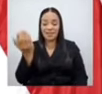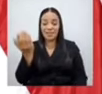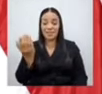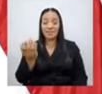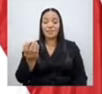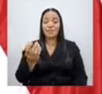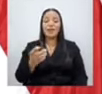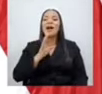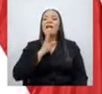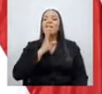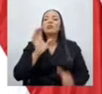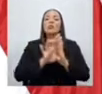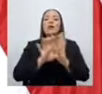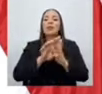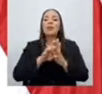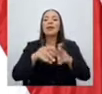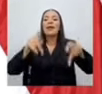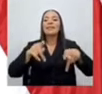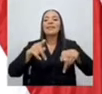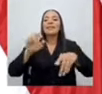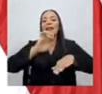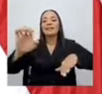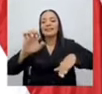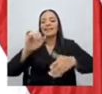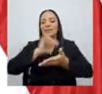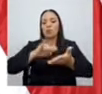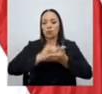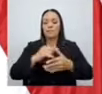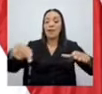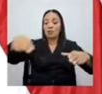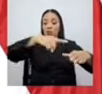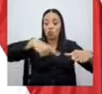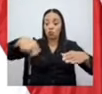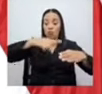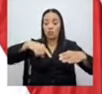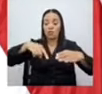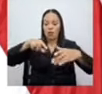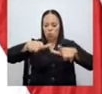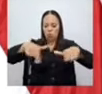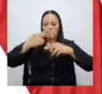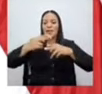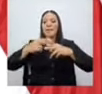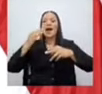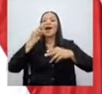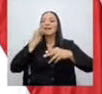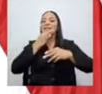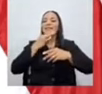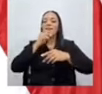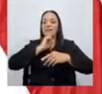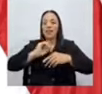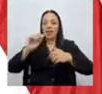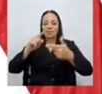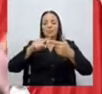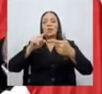Hablemos de la gente que vive en el este de San José. La rotonda de Hacienda Vieja y el túnel de la galera.